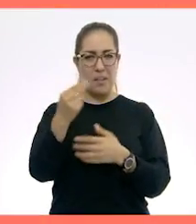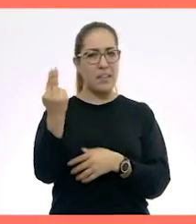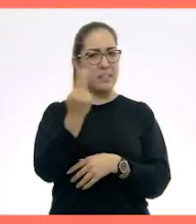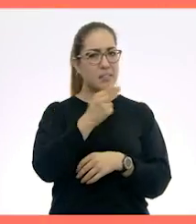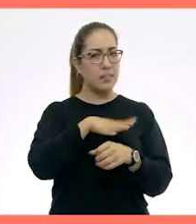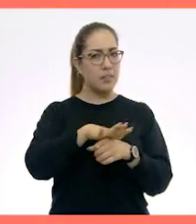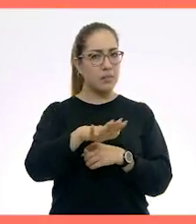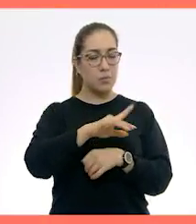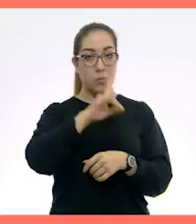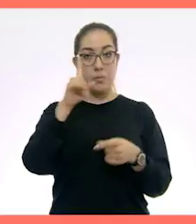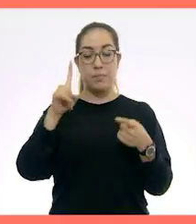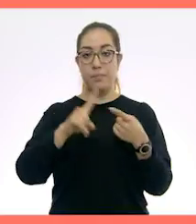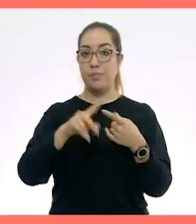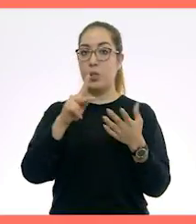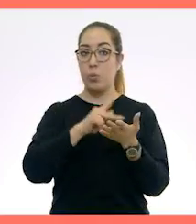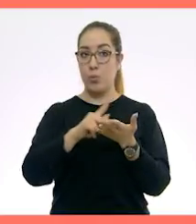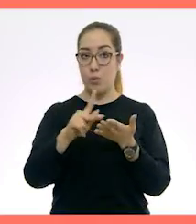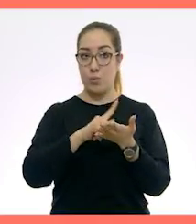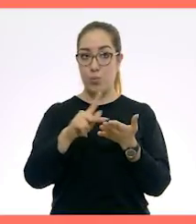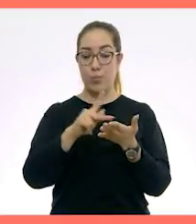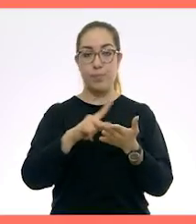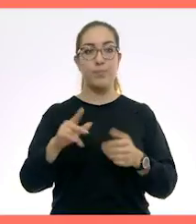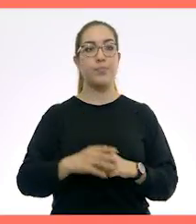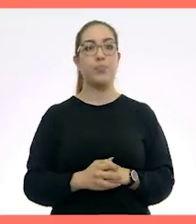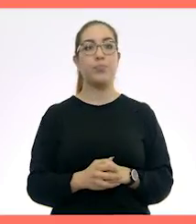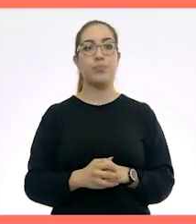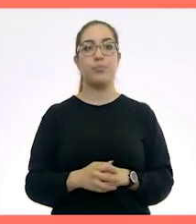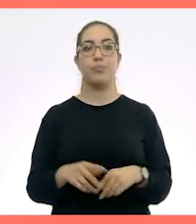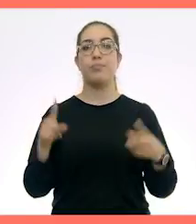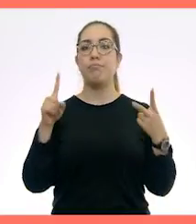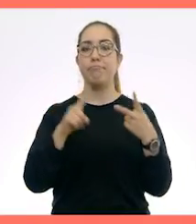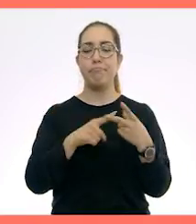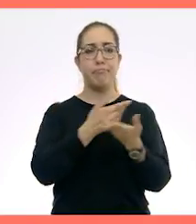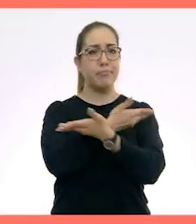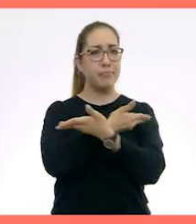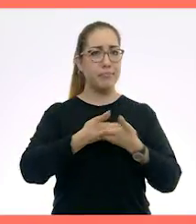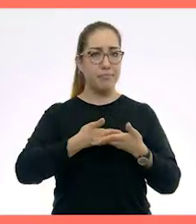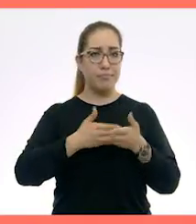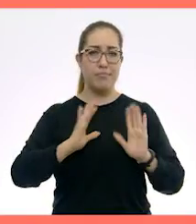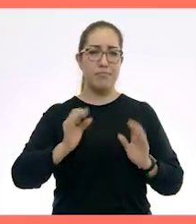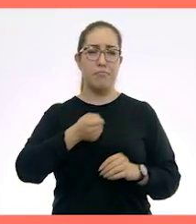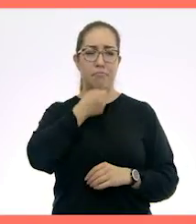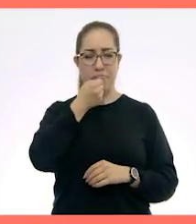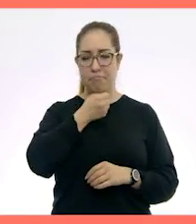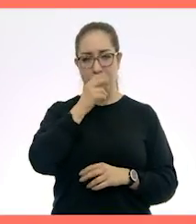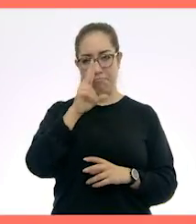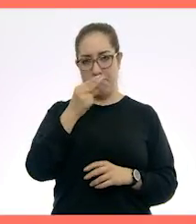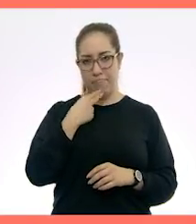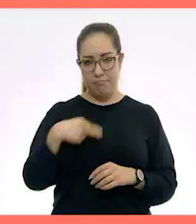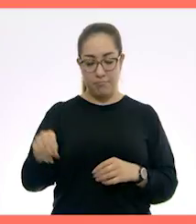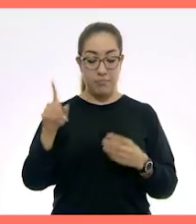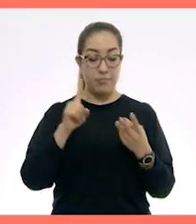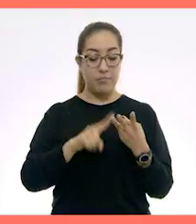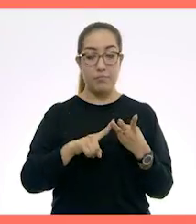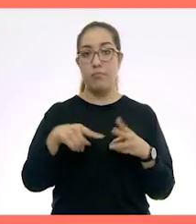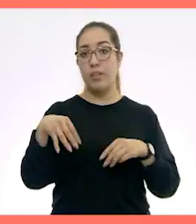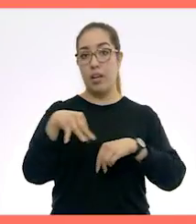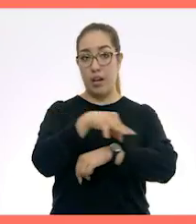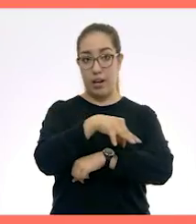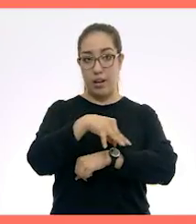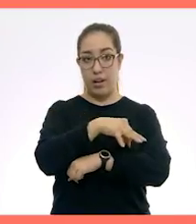Necesitarás un plumón o una pluma, una playera de algodón que ya no uses, una regla